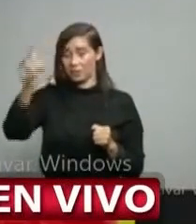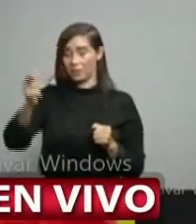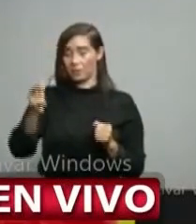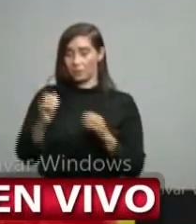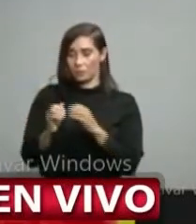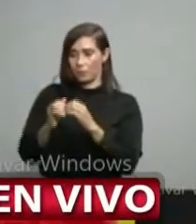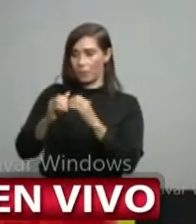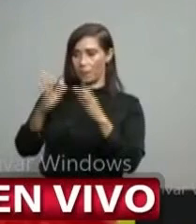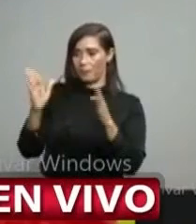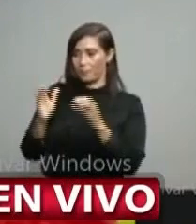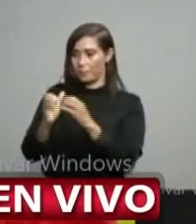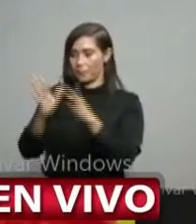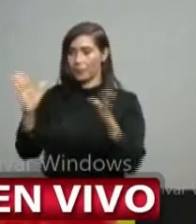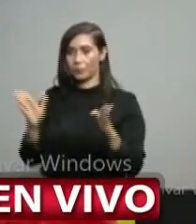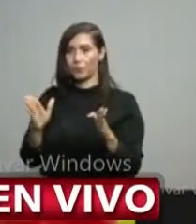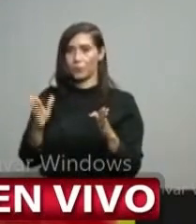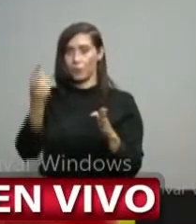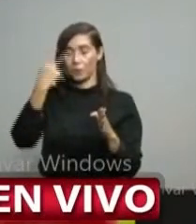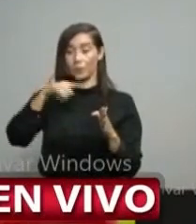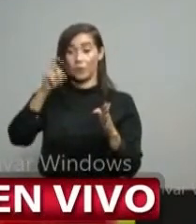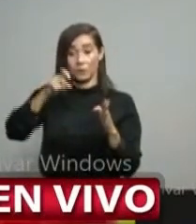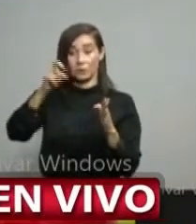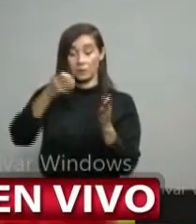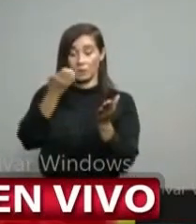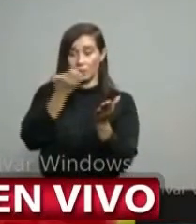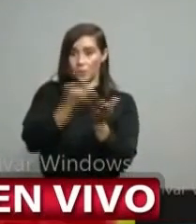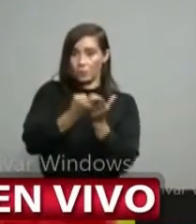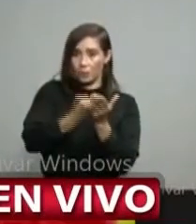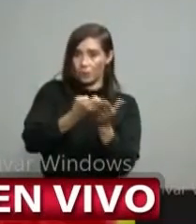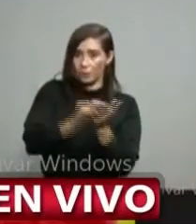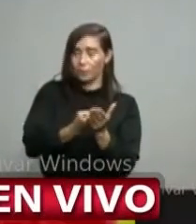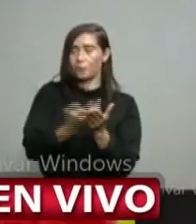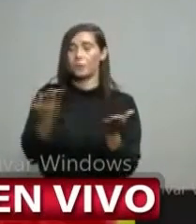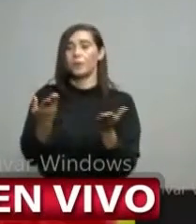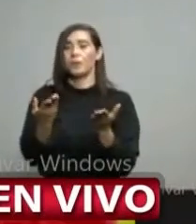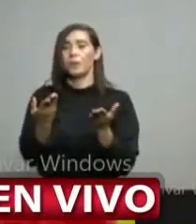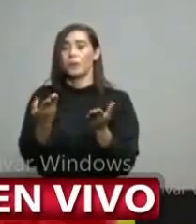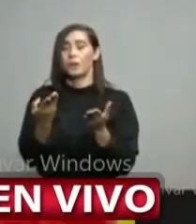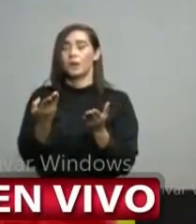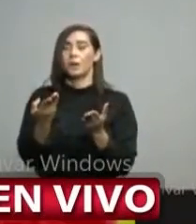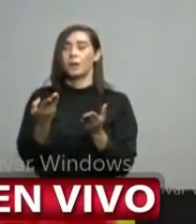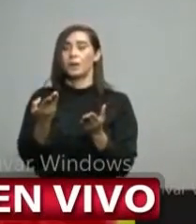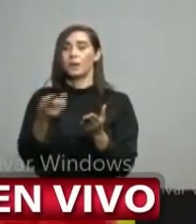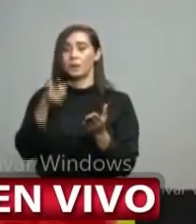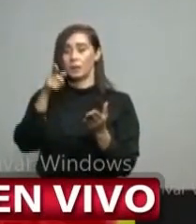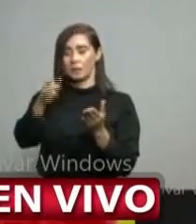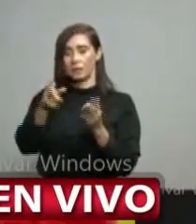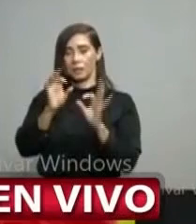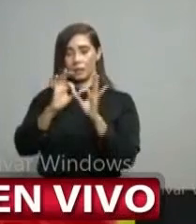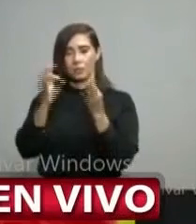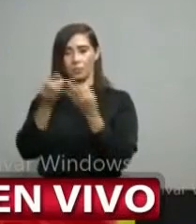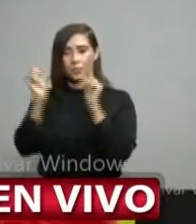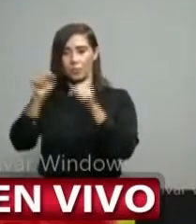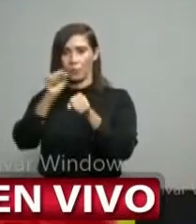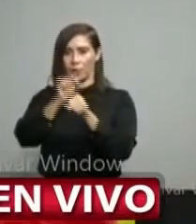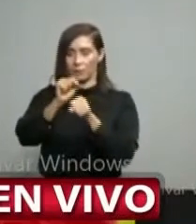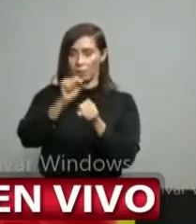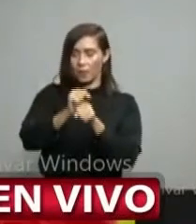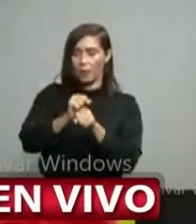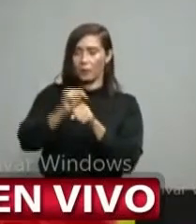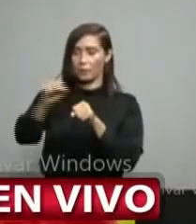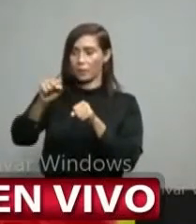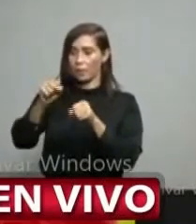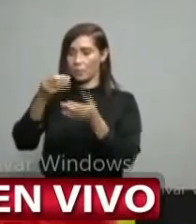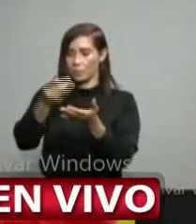esta apertura sobre esta necesidad económica de que las familias tengan empleo puedan abrir sus